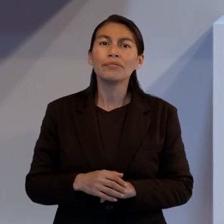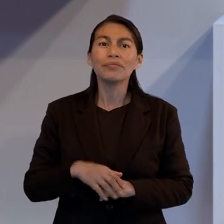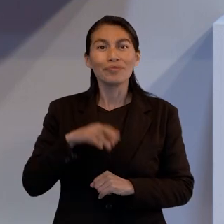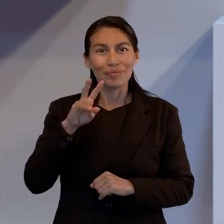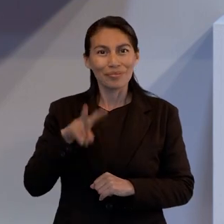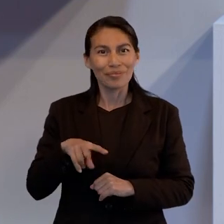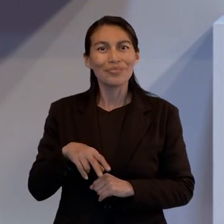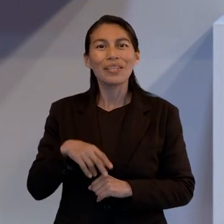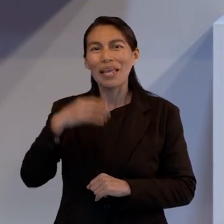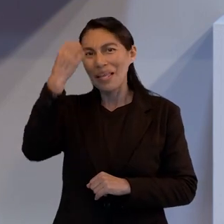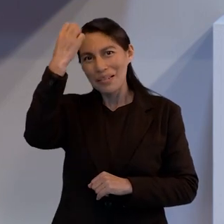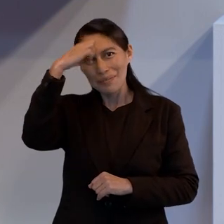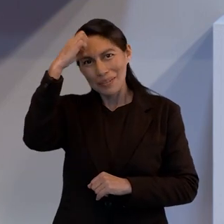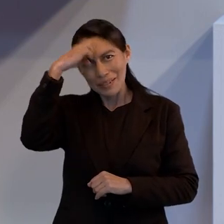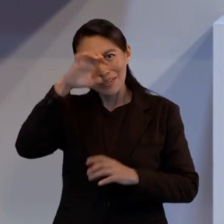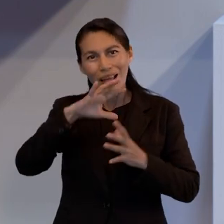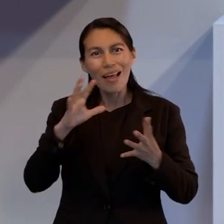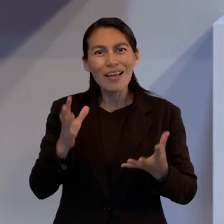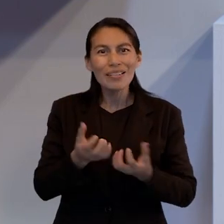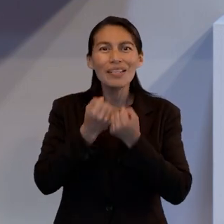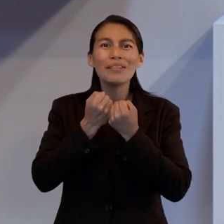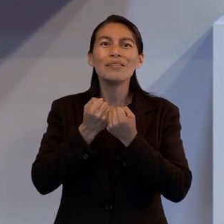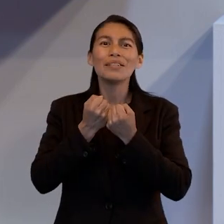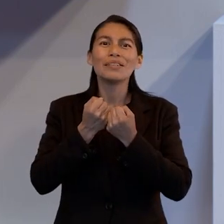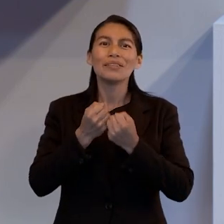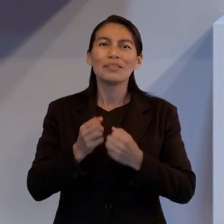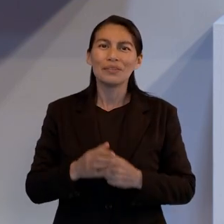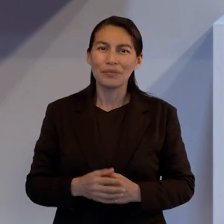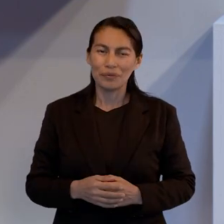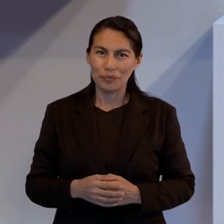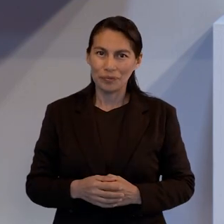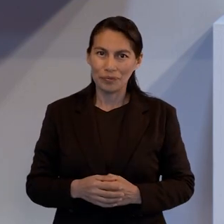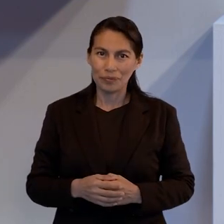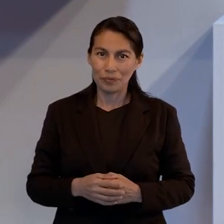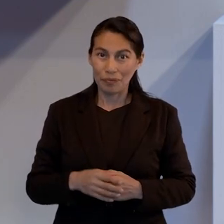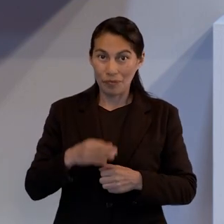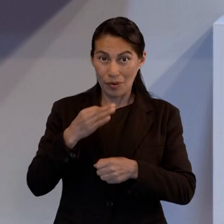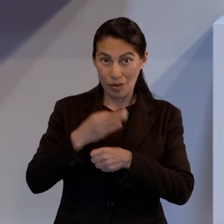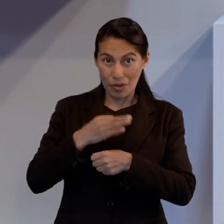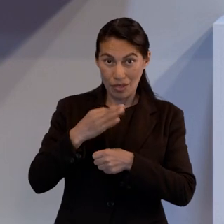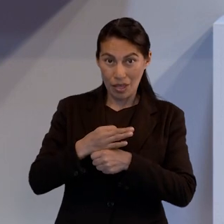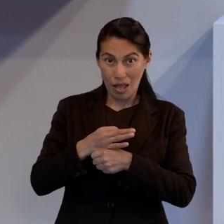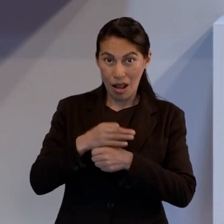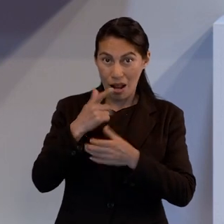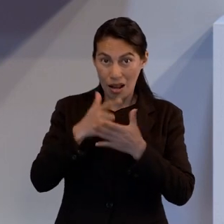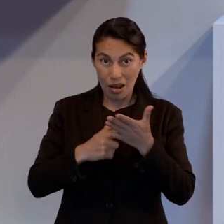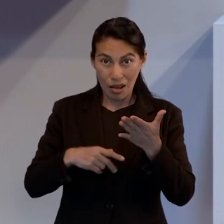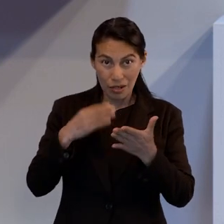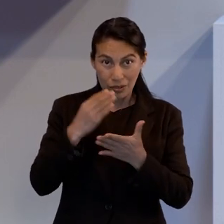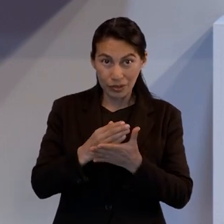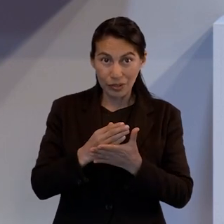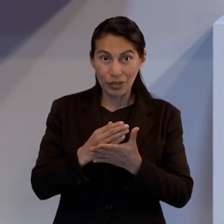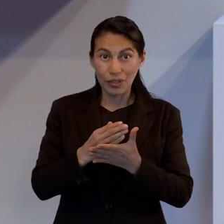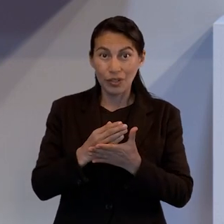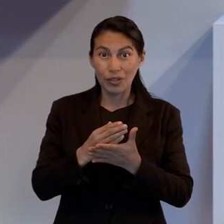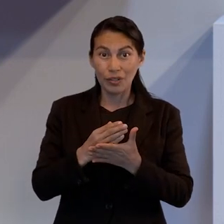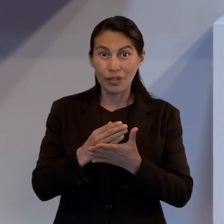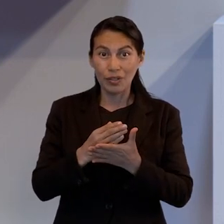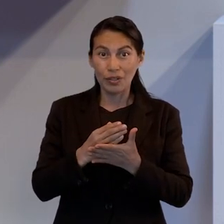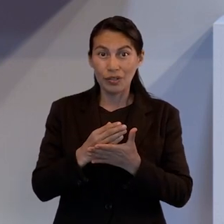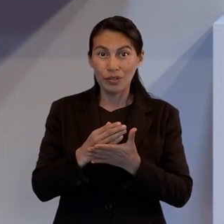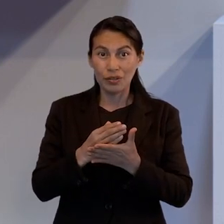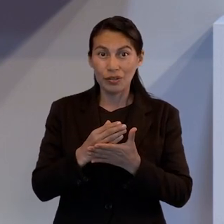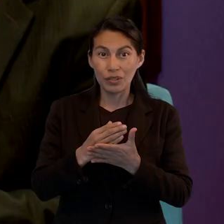la experiencia de la salvación. Otro elemento que nos presentó la lección es